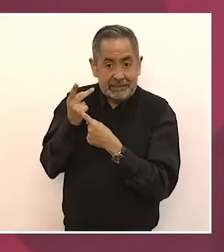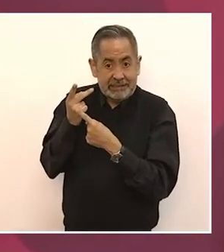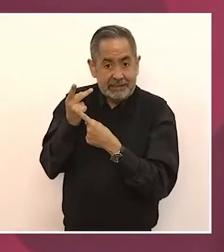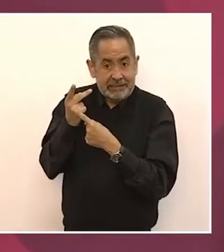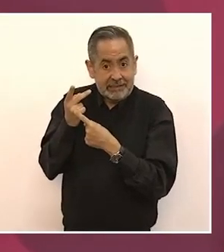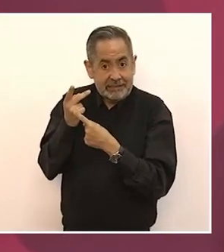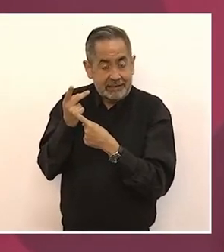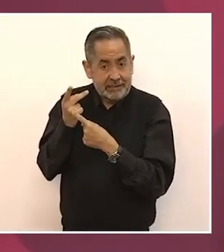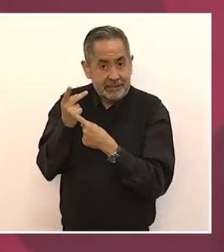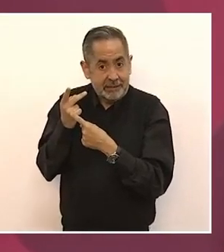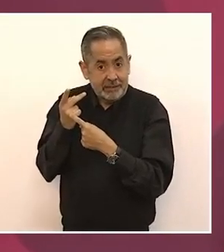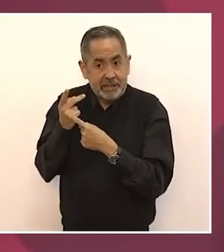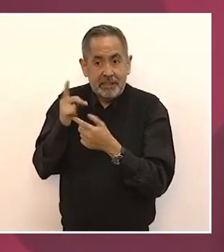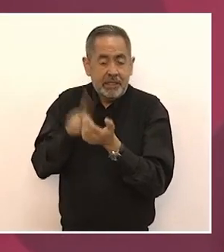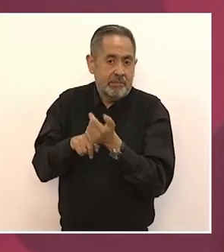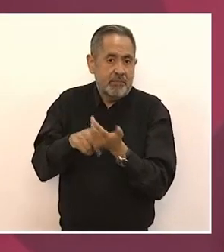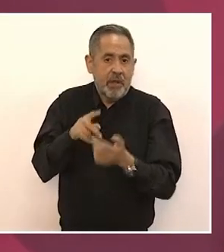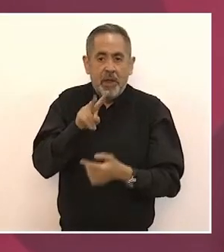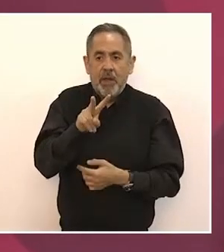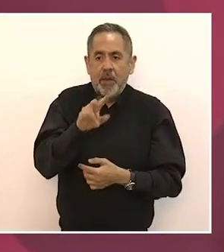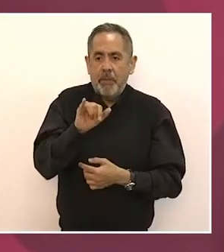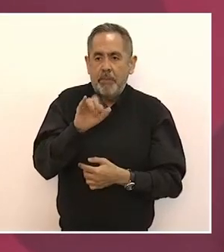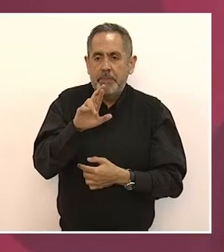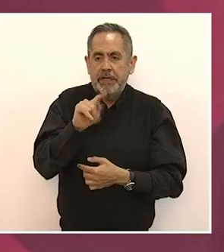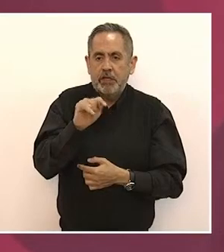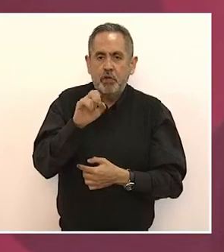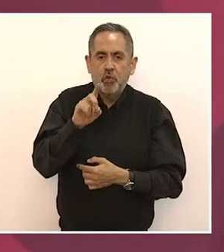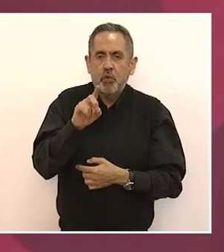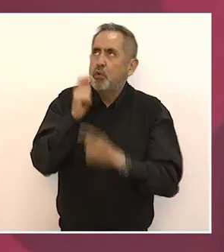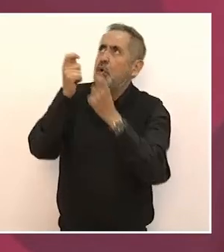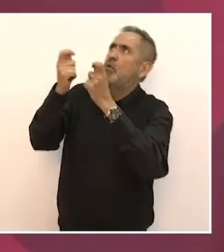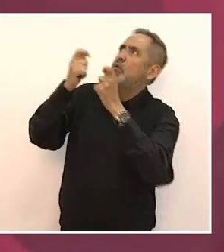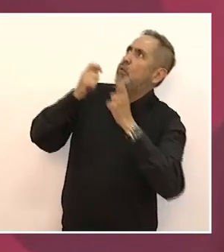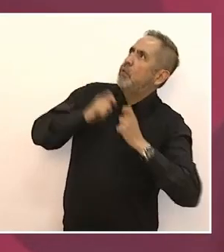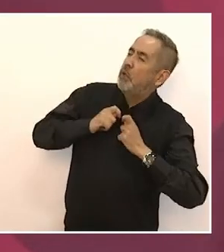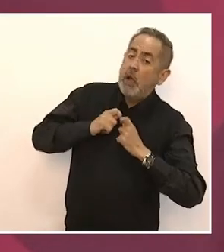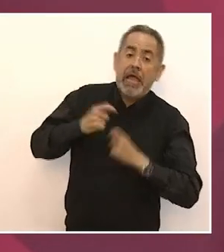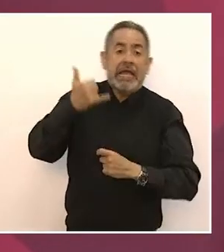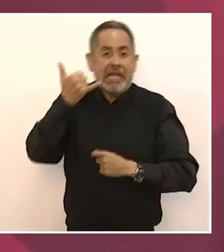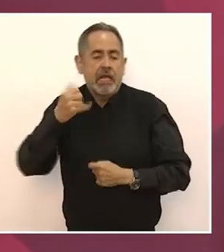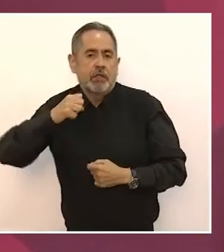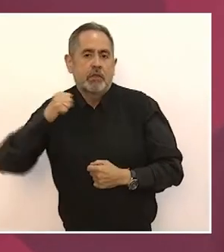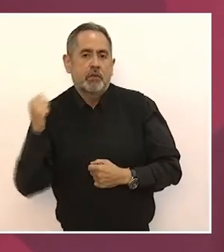virtud y fortuna,